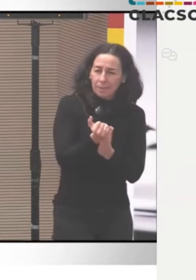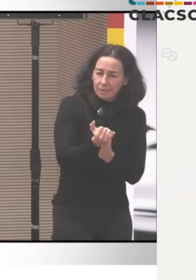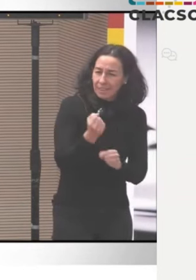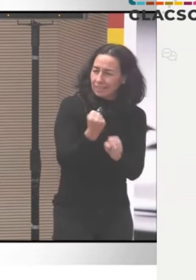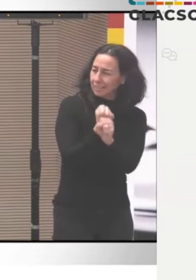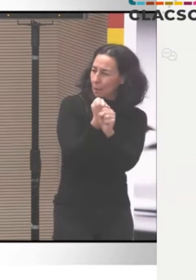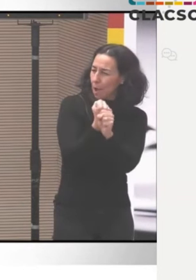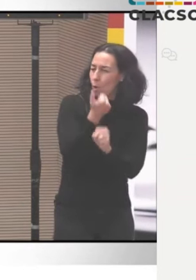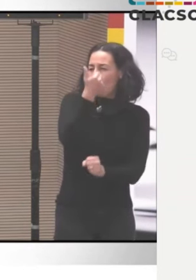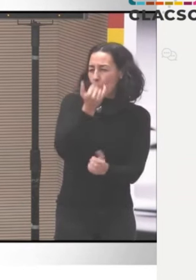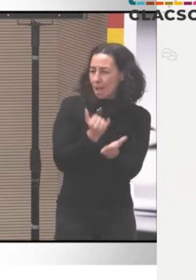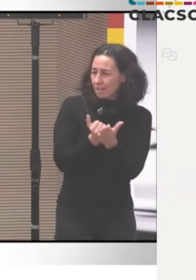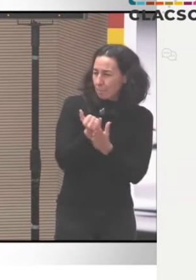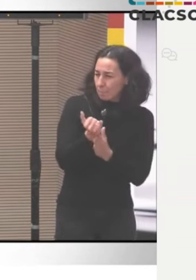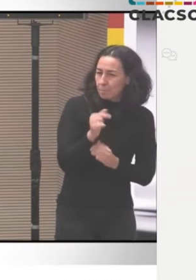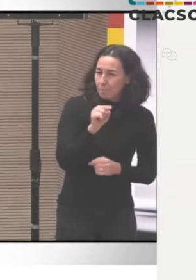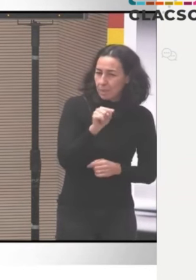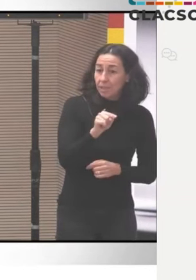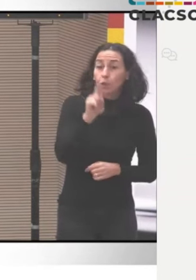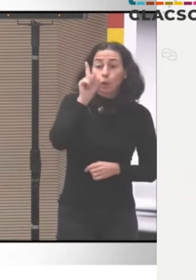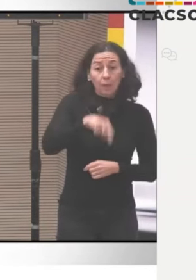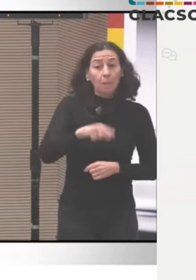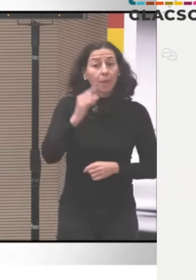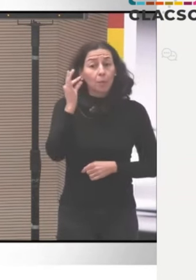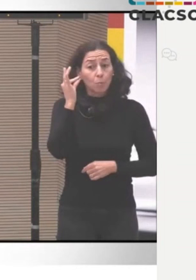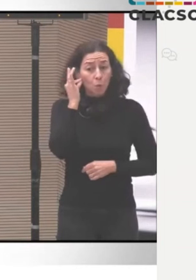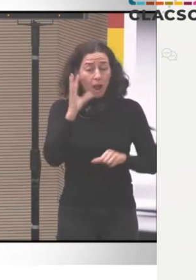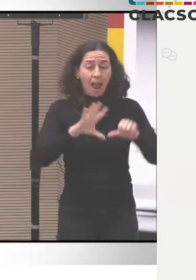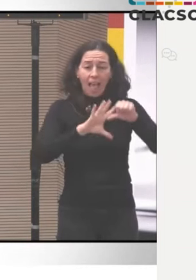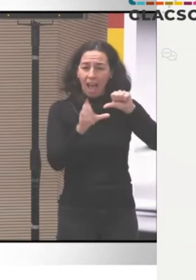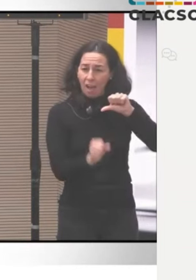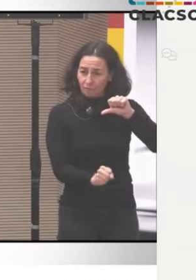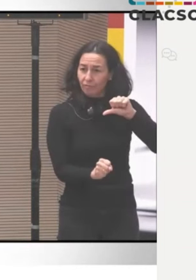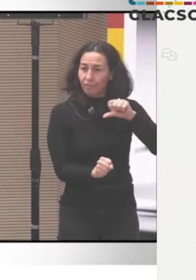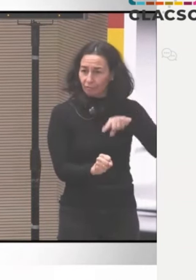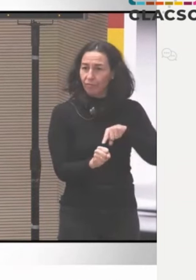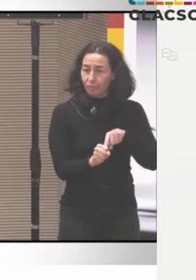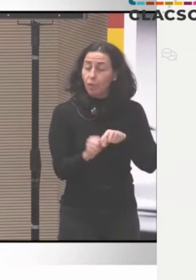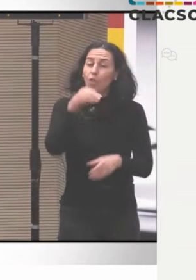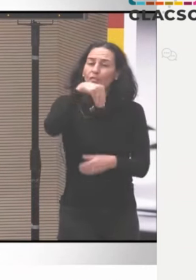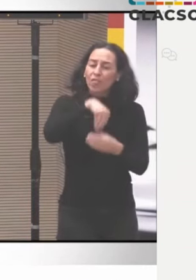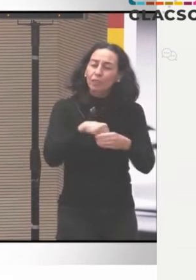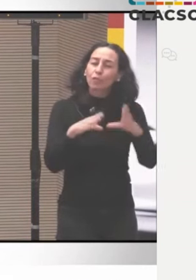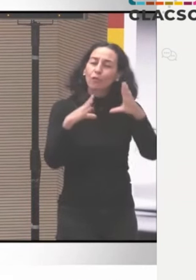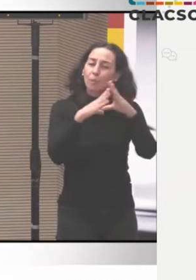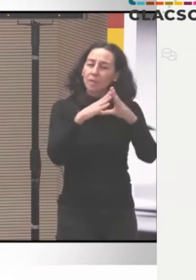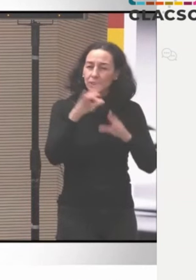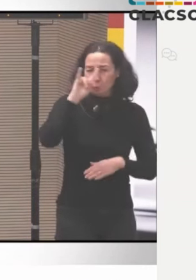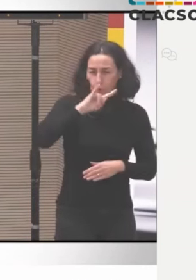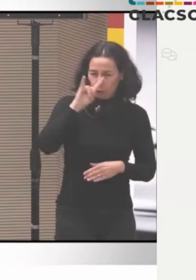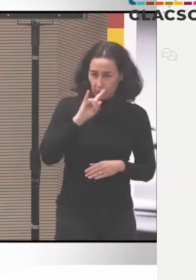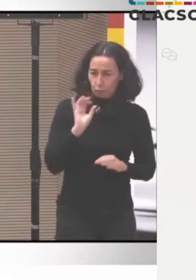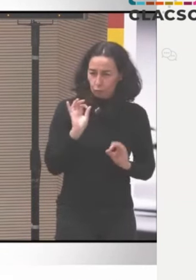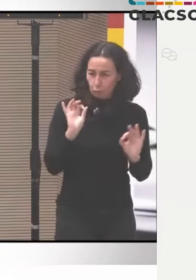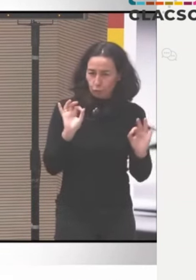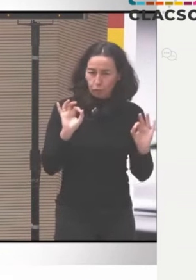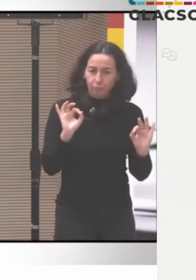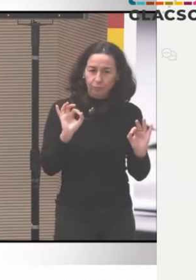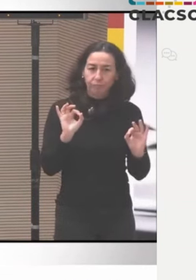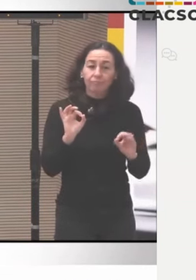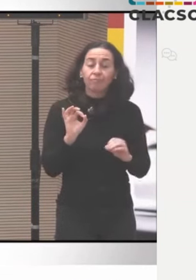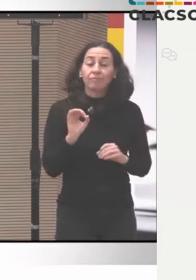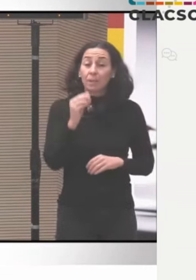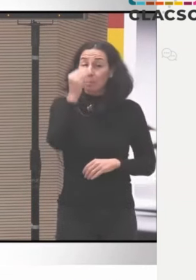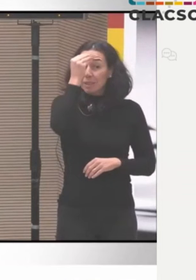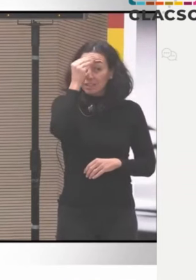desafiado también incluir dentro del debate más amplio del feminismo el tema de la defensa de la democracia